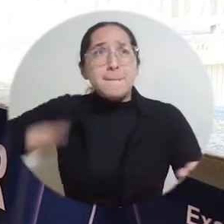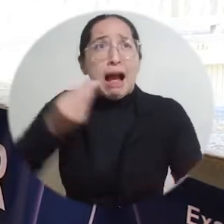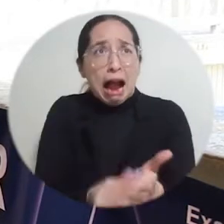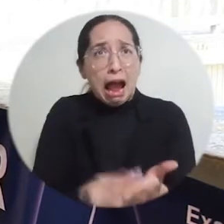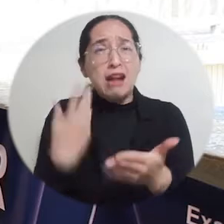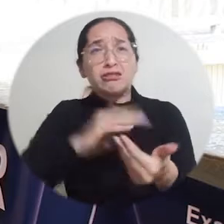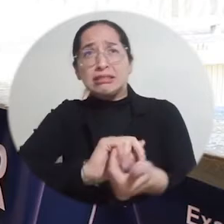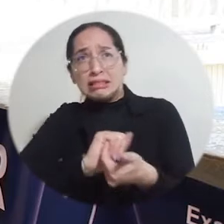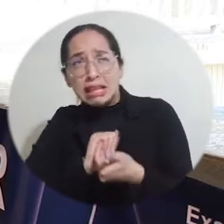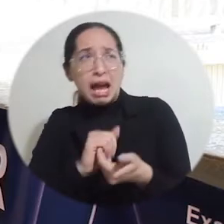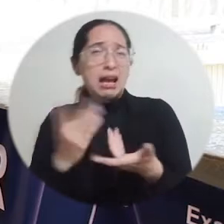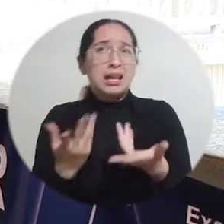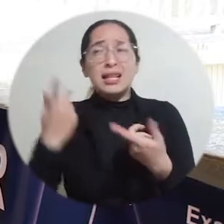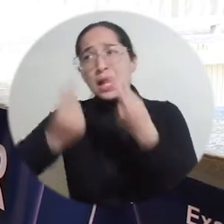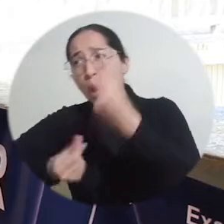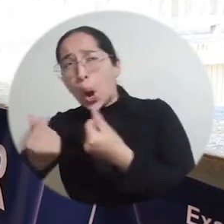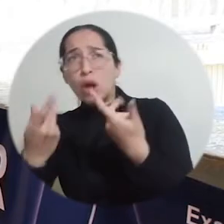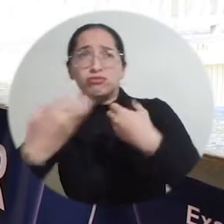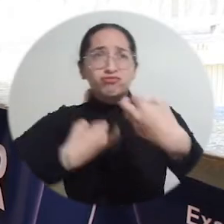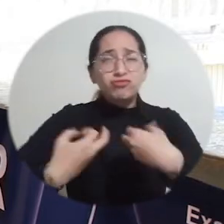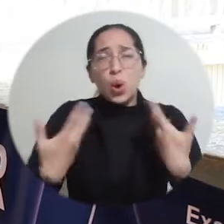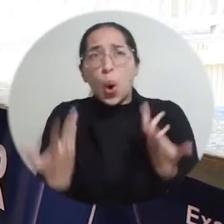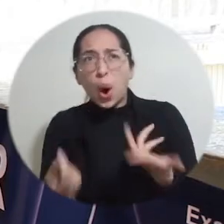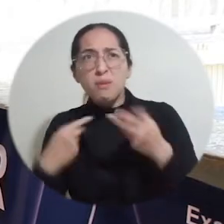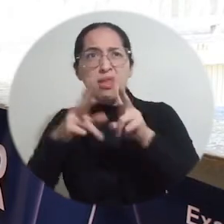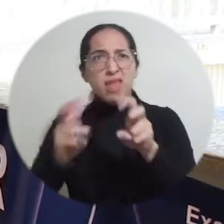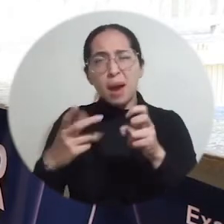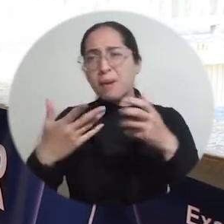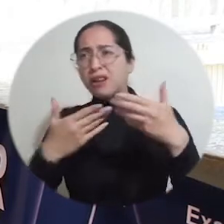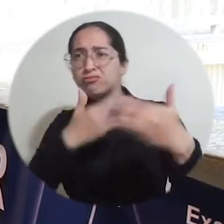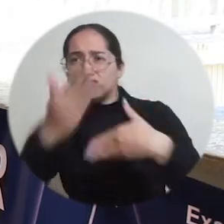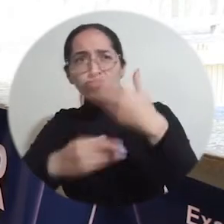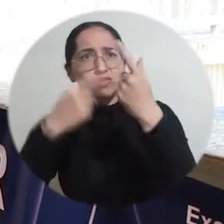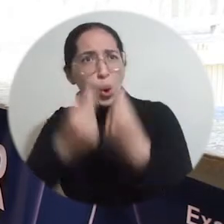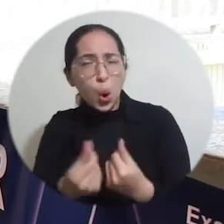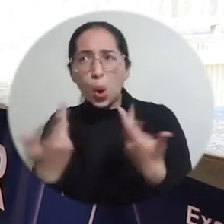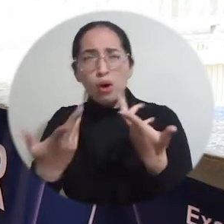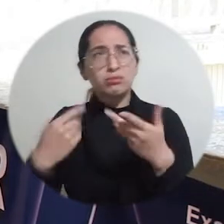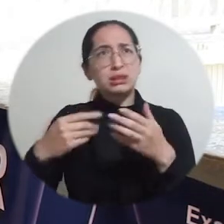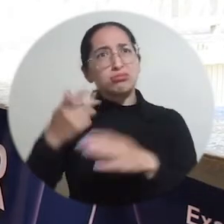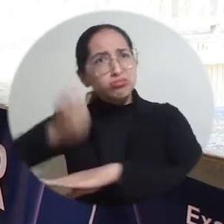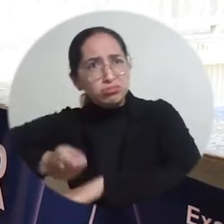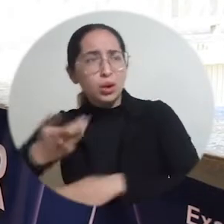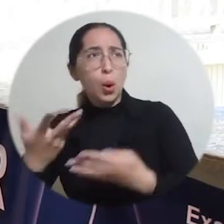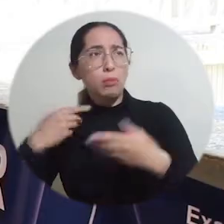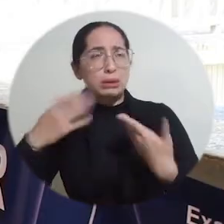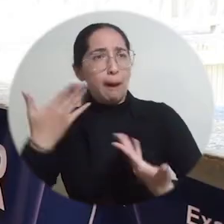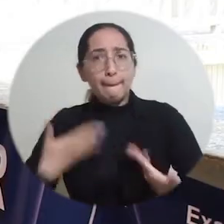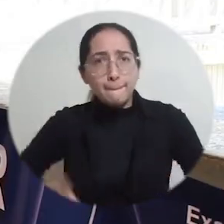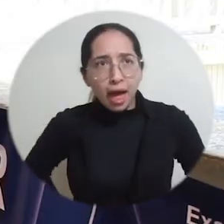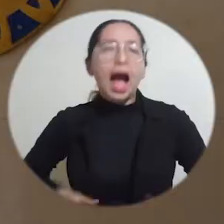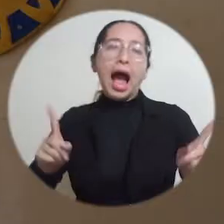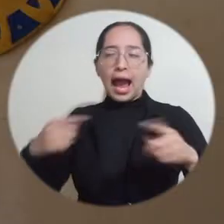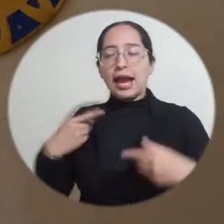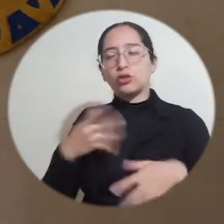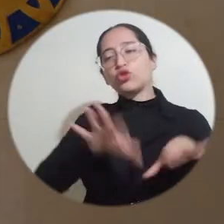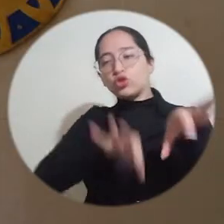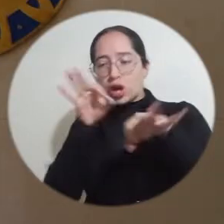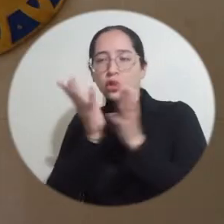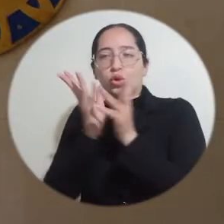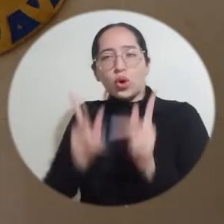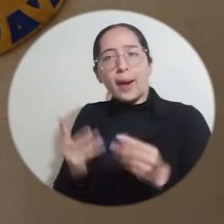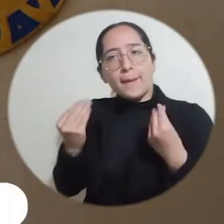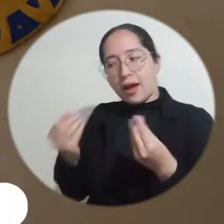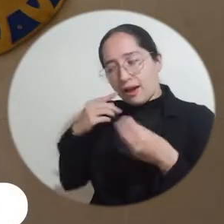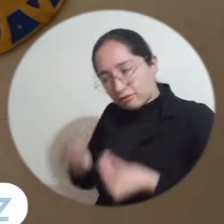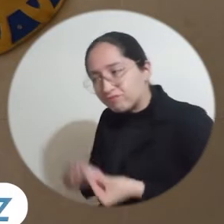un asesoramiento a personas que no cuenten con los recursos disponibles para un asesoramiento especializado en temas de orientación tributaria. Esa es la muestra